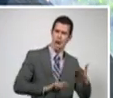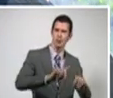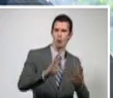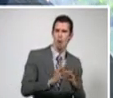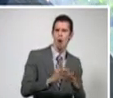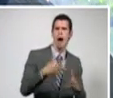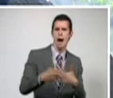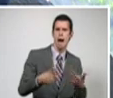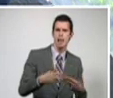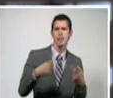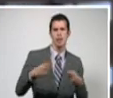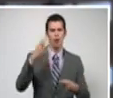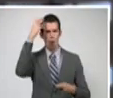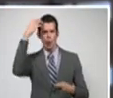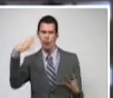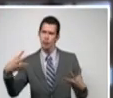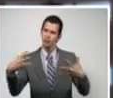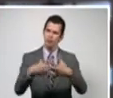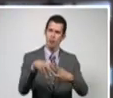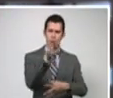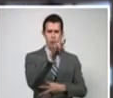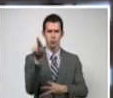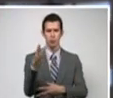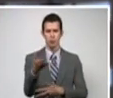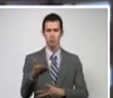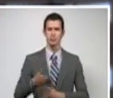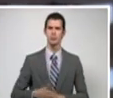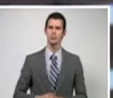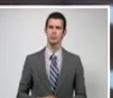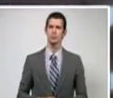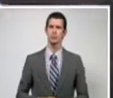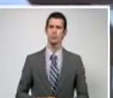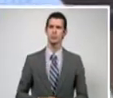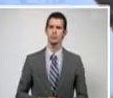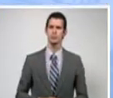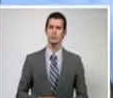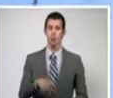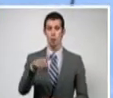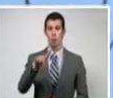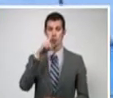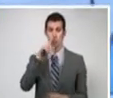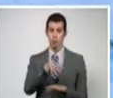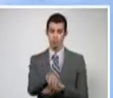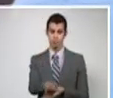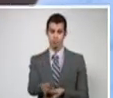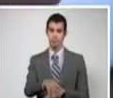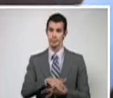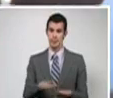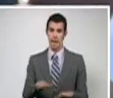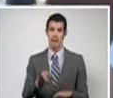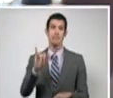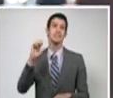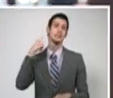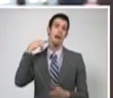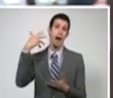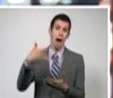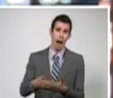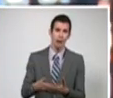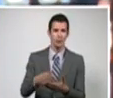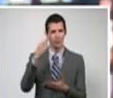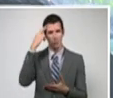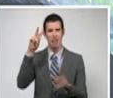política cultural de la revolución. En junio próximo se cumplirán 60 años de los tres encuentros sostenidos por Fidel con